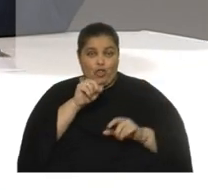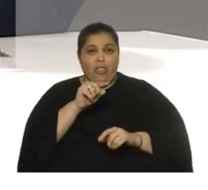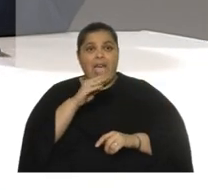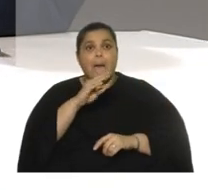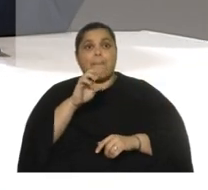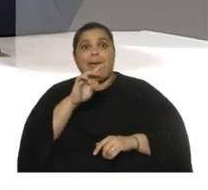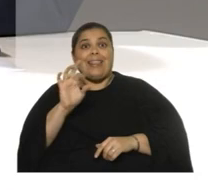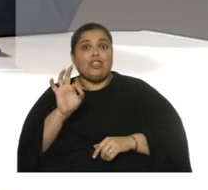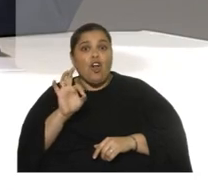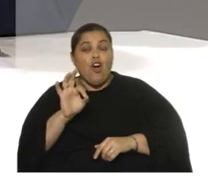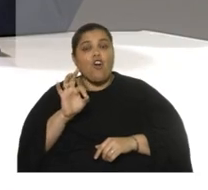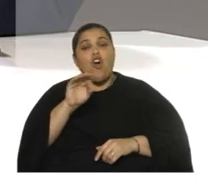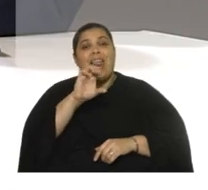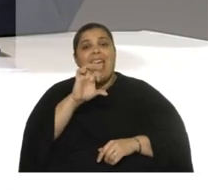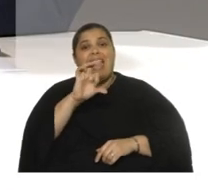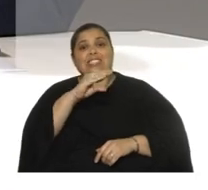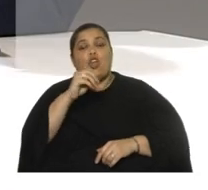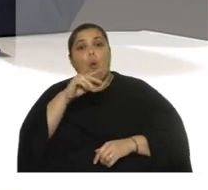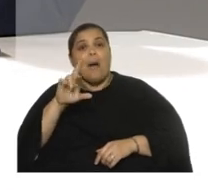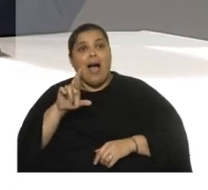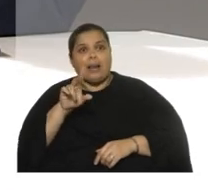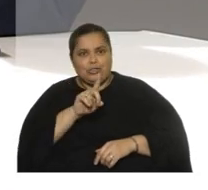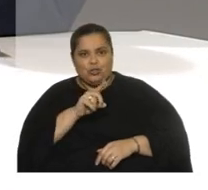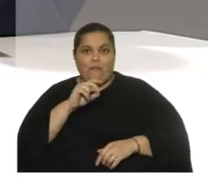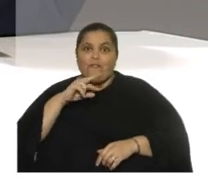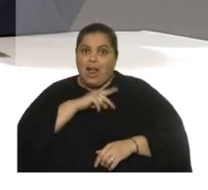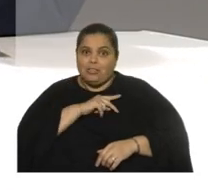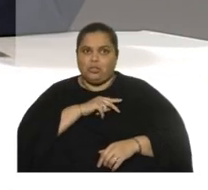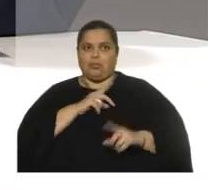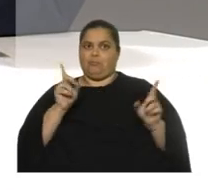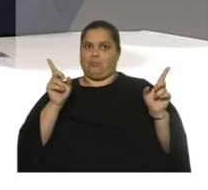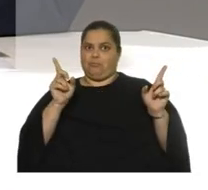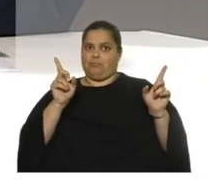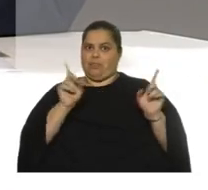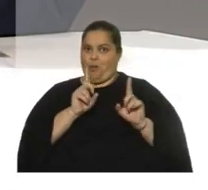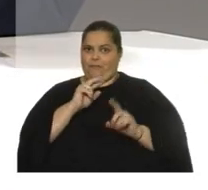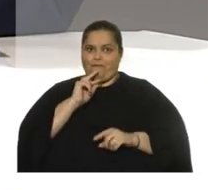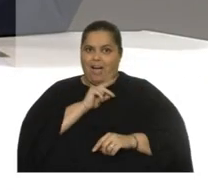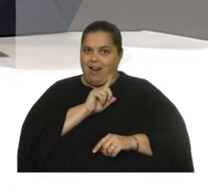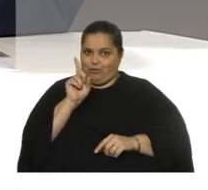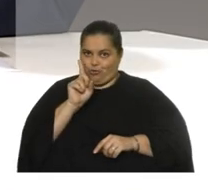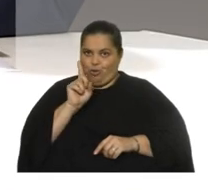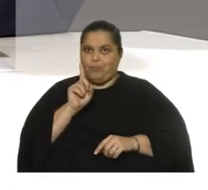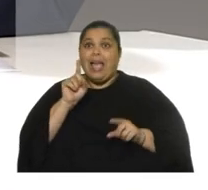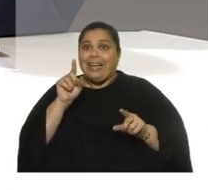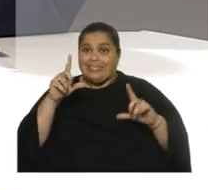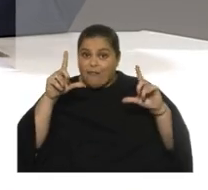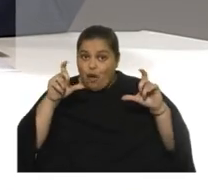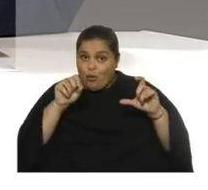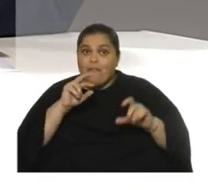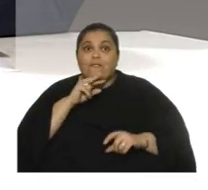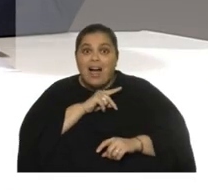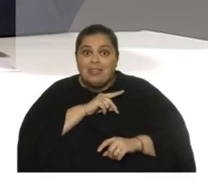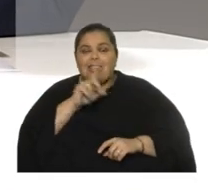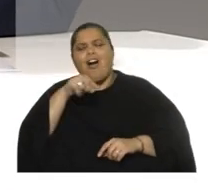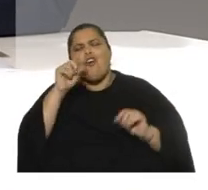Pablo Escocobar, un Photoshop falso. Eso no es noticia falsa, cuando vos me dejes explicarte. Ya lo expliqué. Eso no es un Photoshop falso. La